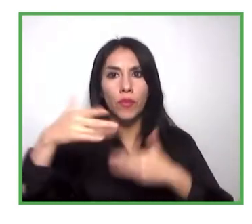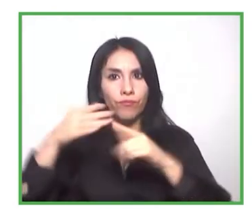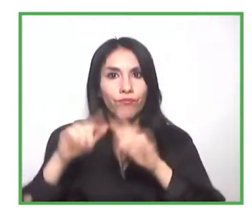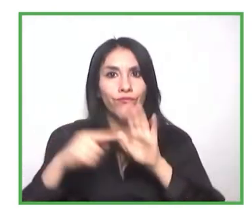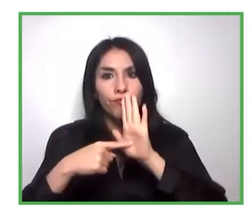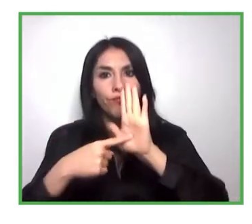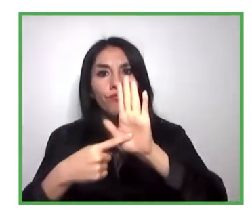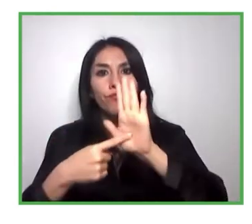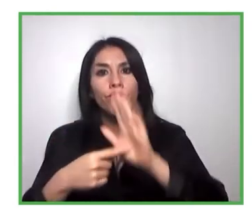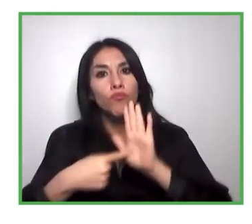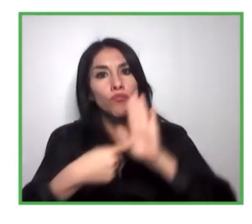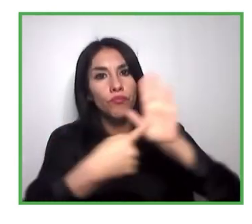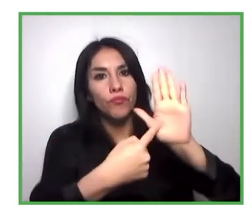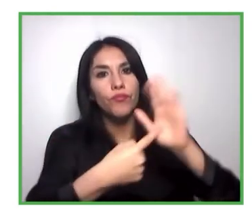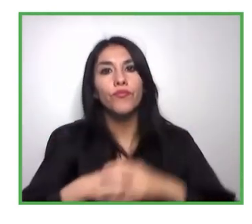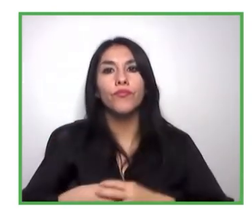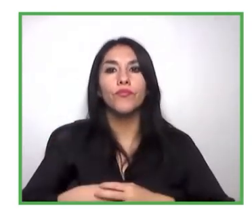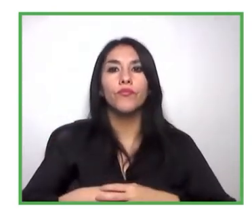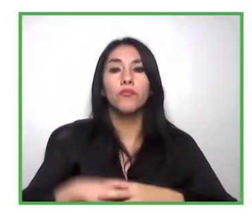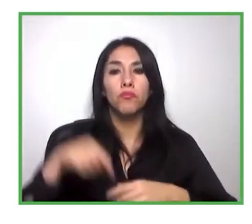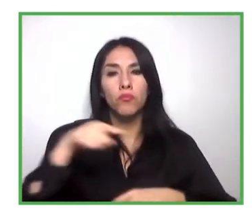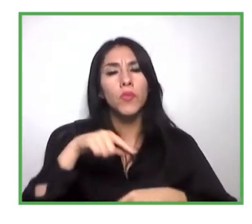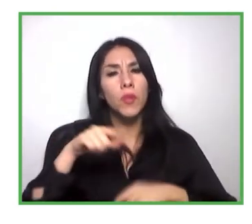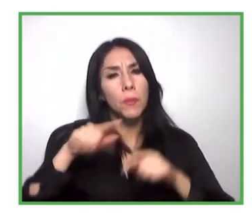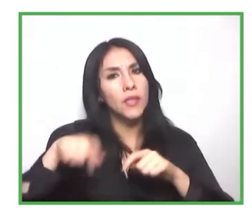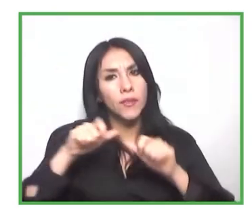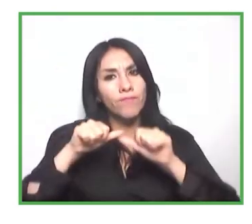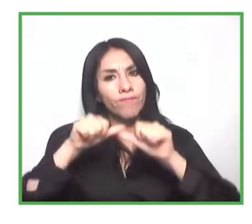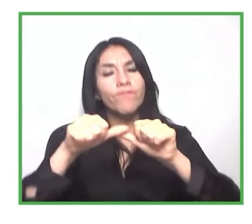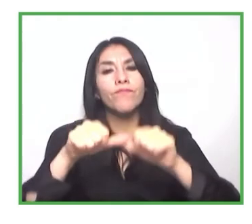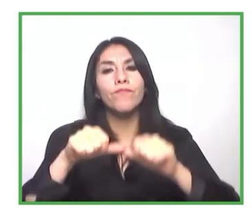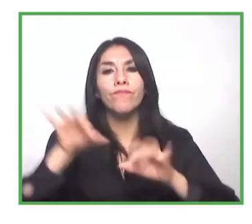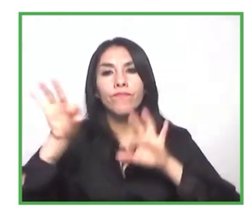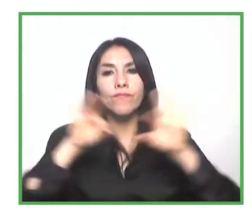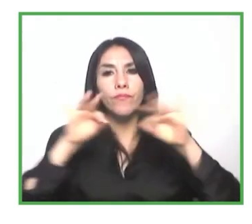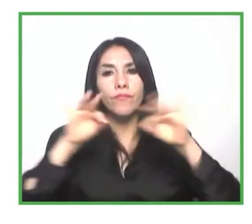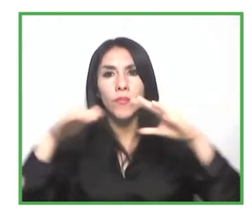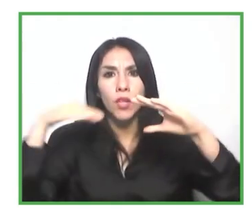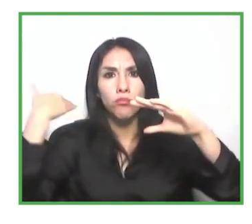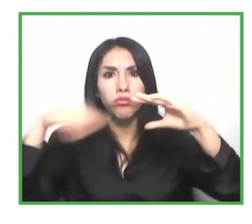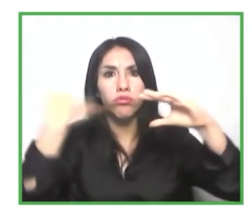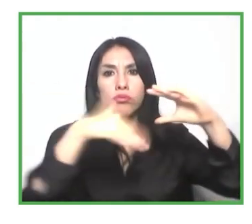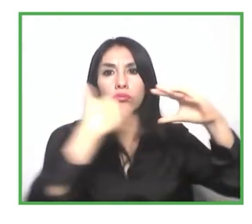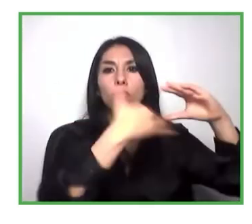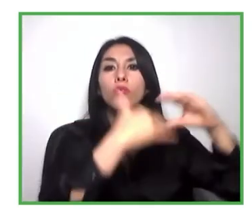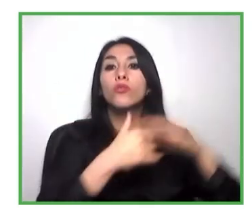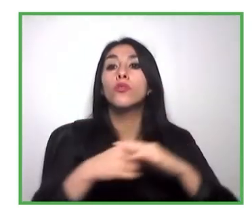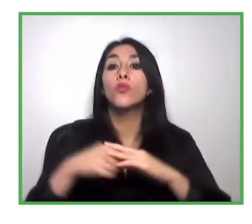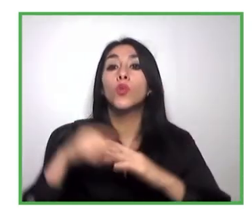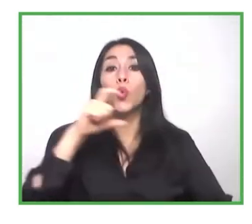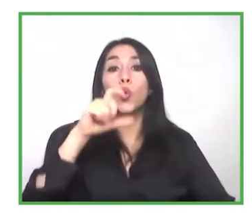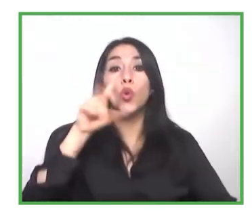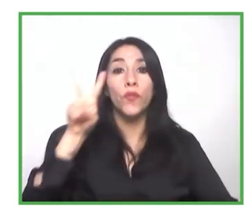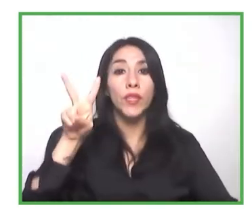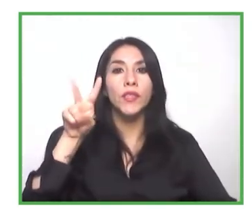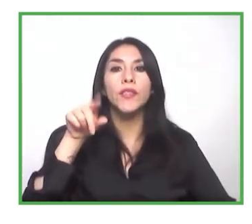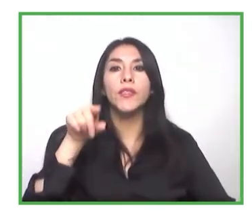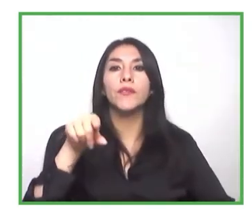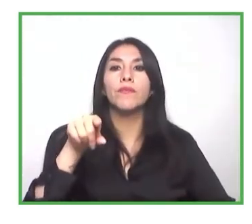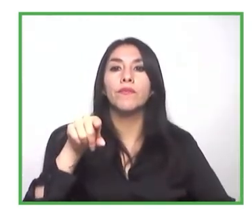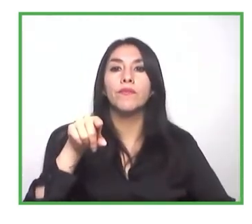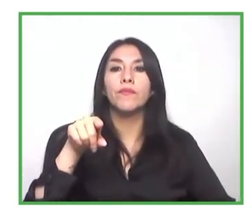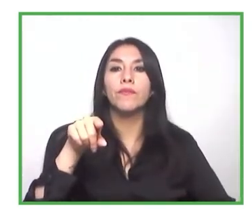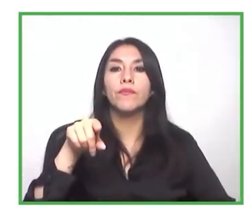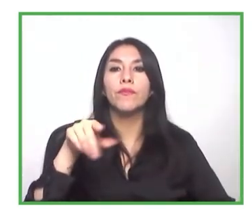después recepcionando, cada vez más candidatos y más ofertas laborales, y de hecho, el gran requerimiento,